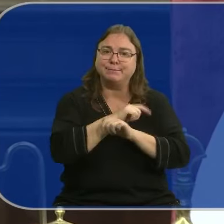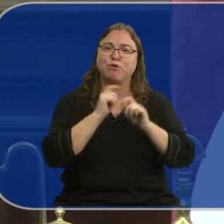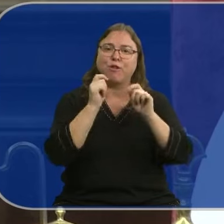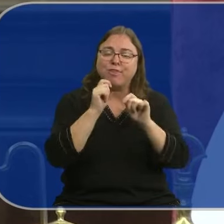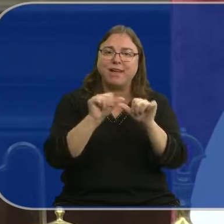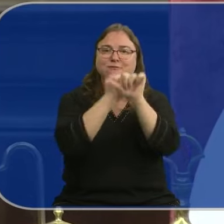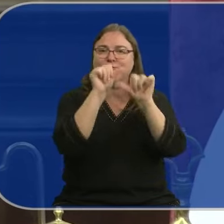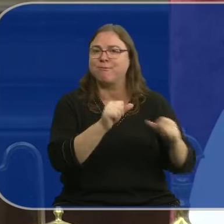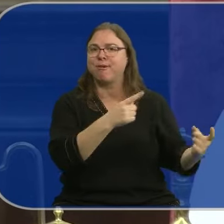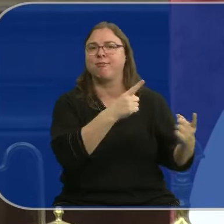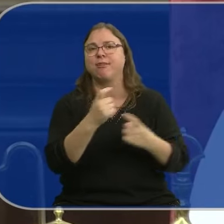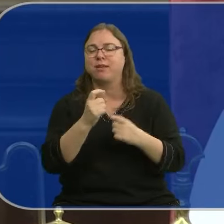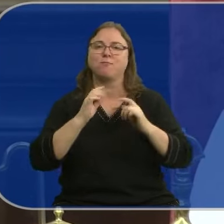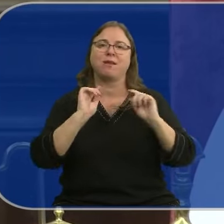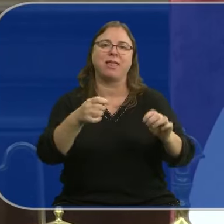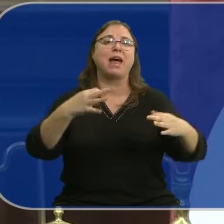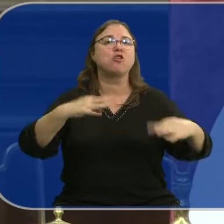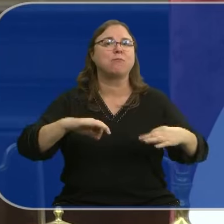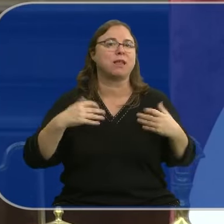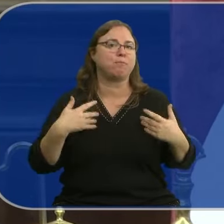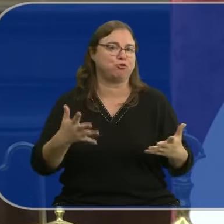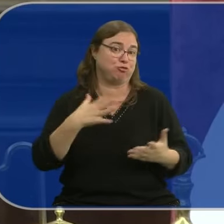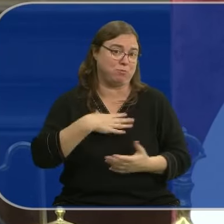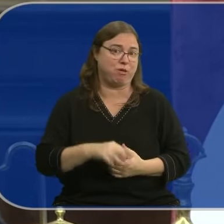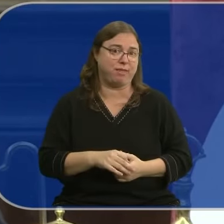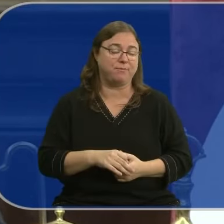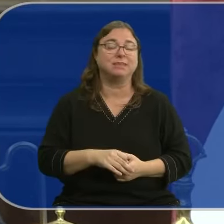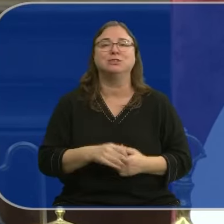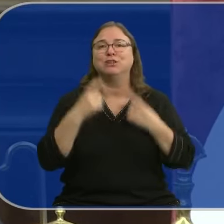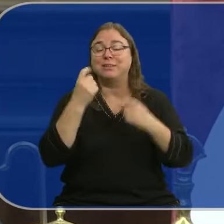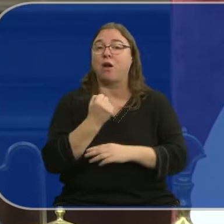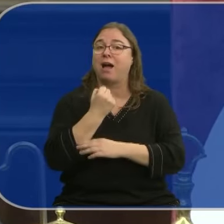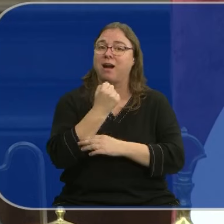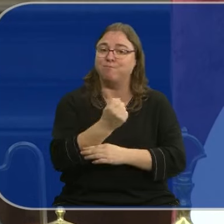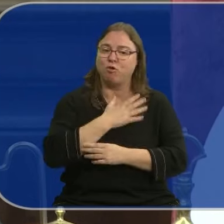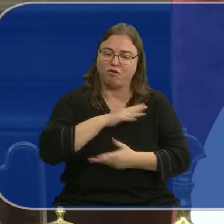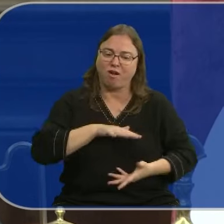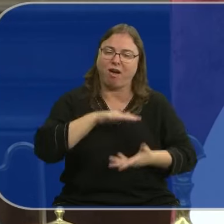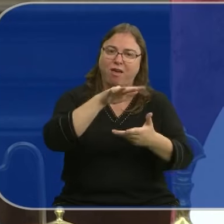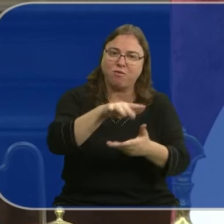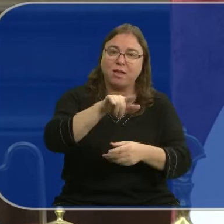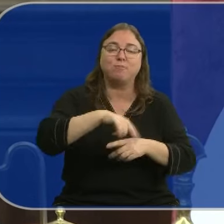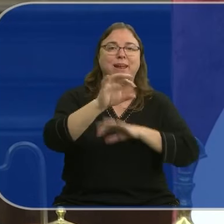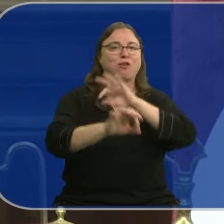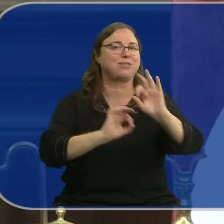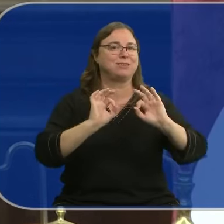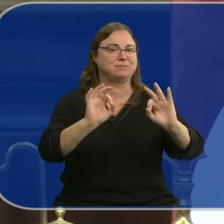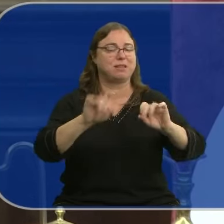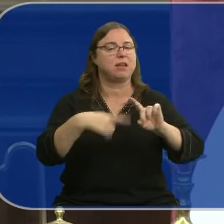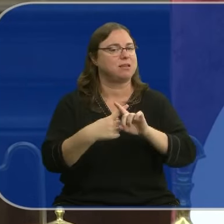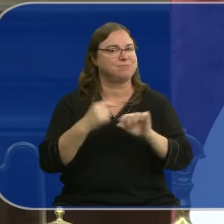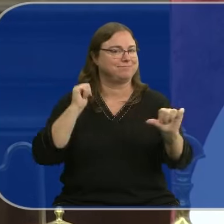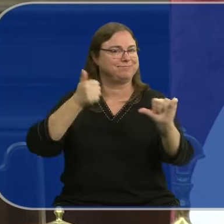resortes necesarios para recuperar la normalidad lo antes posible. Entendemos que apoyar con nuestra ayuda a organizaciones especializadas y